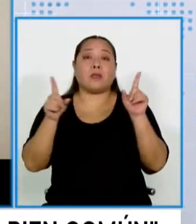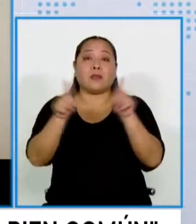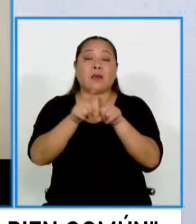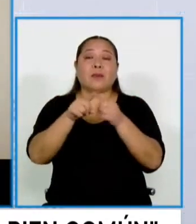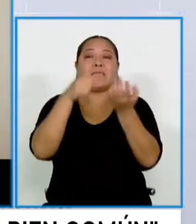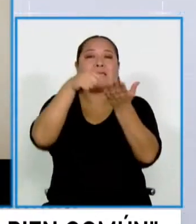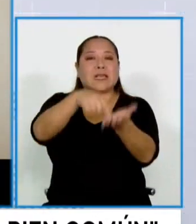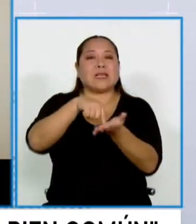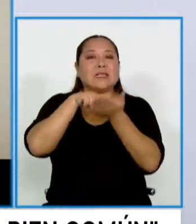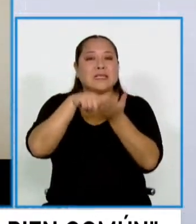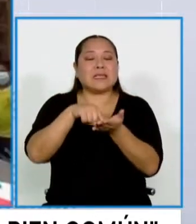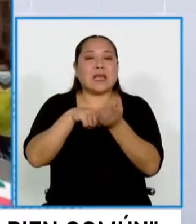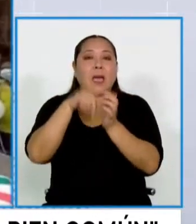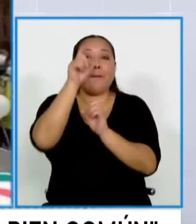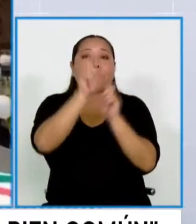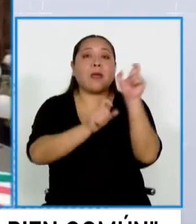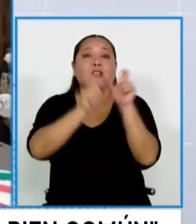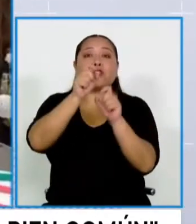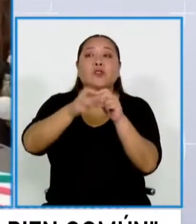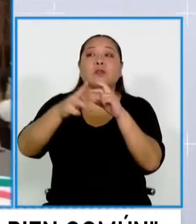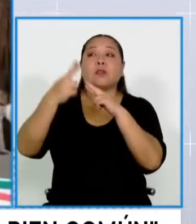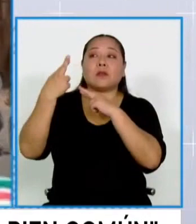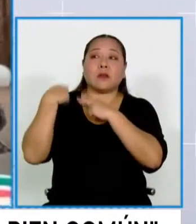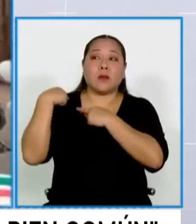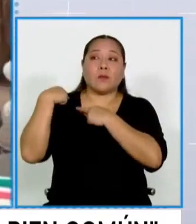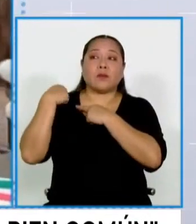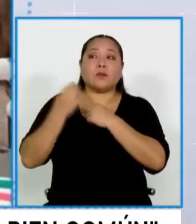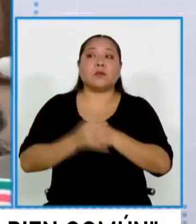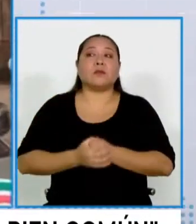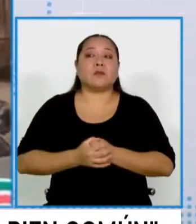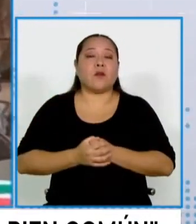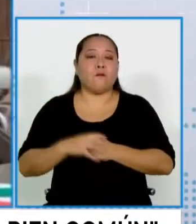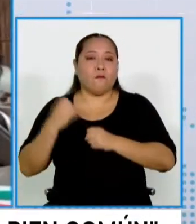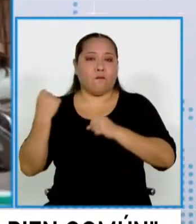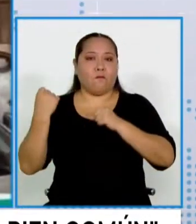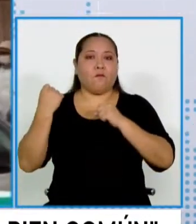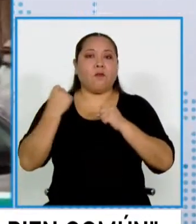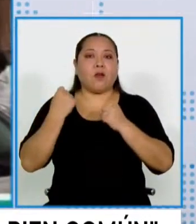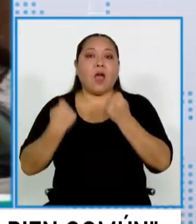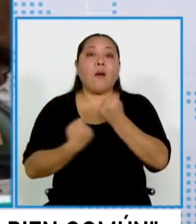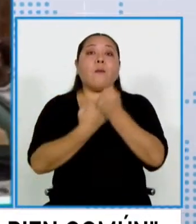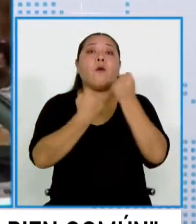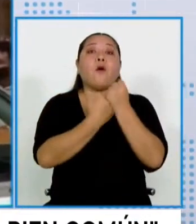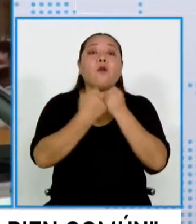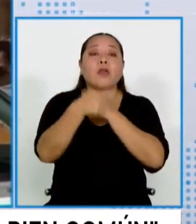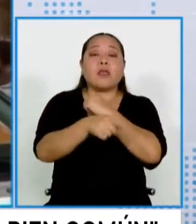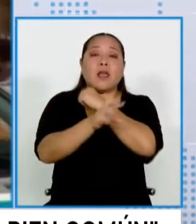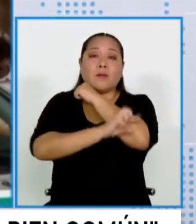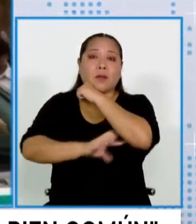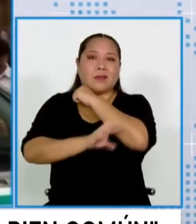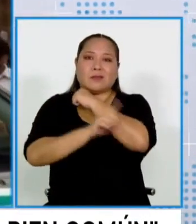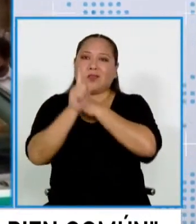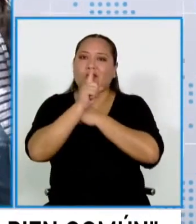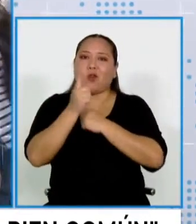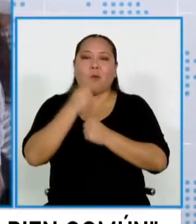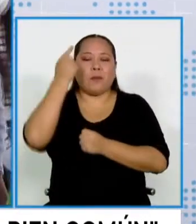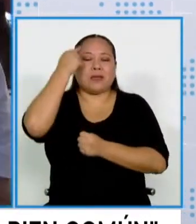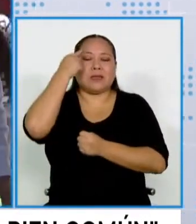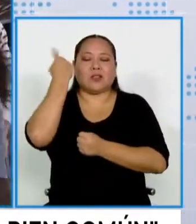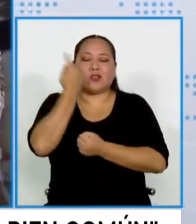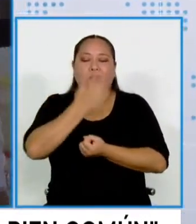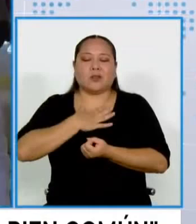exigen candidatos responsables, solidarios con el país y no pensar